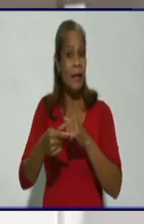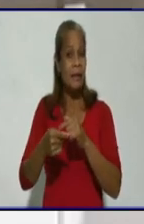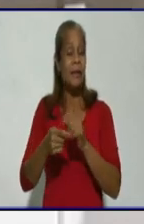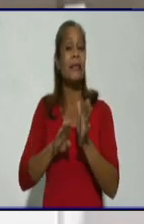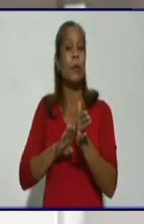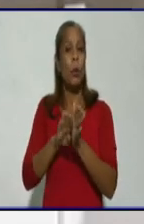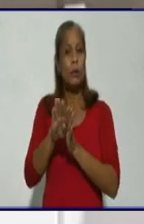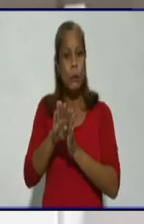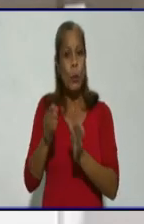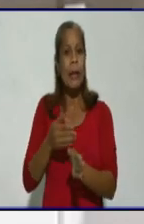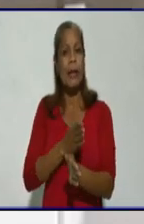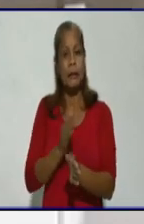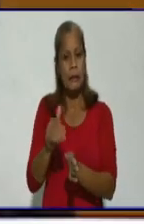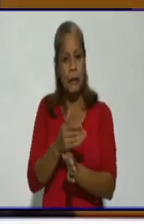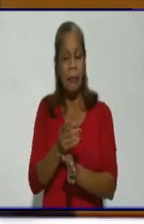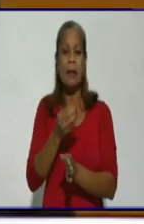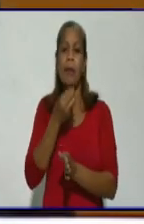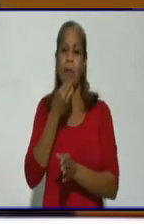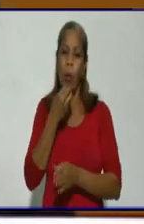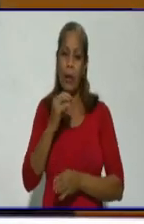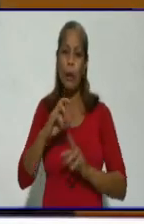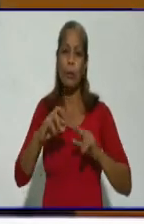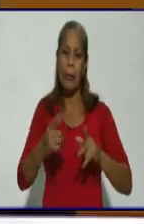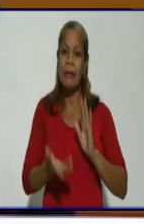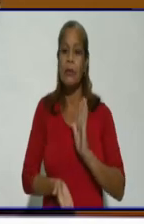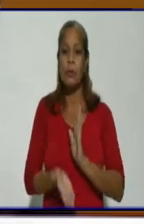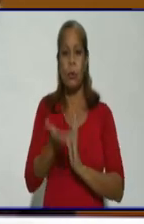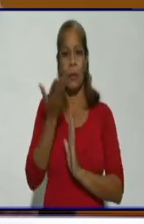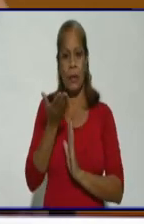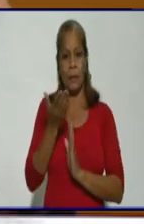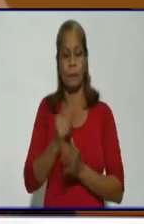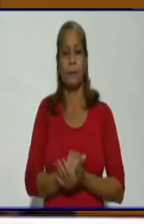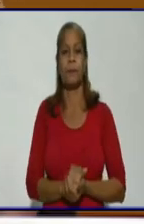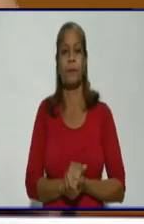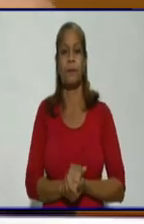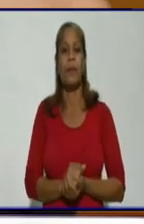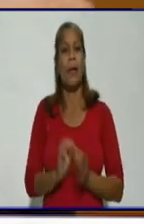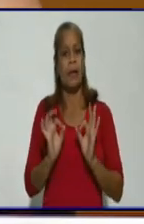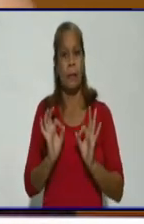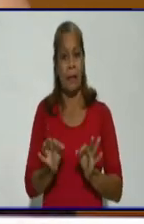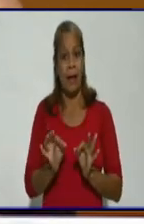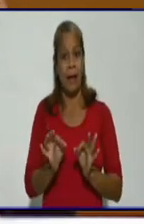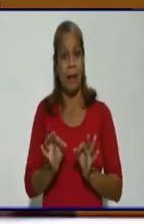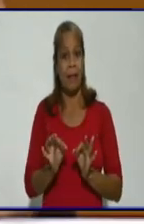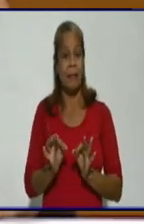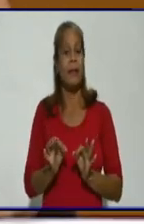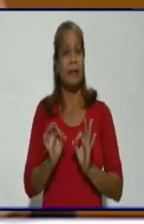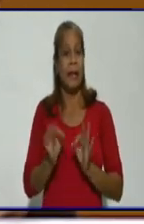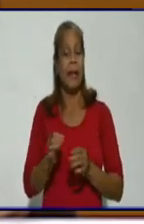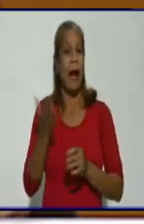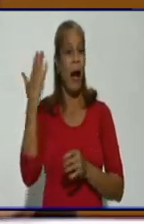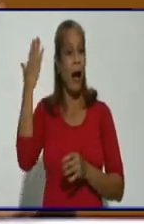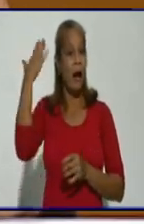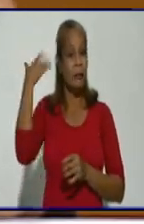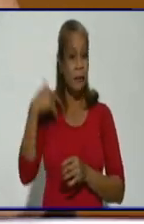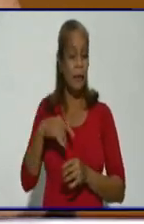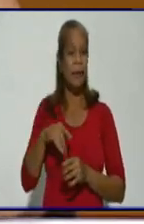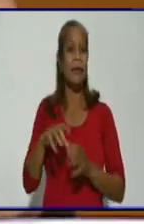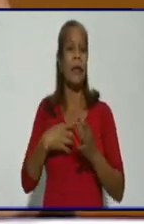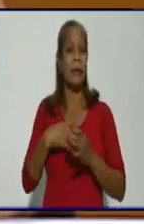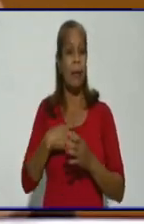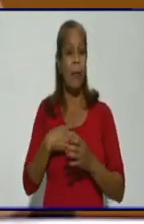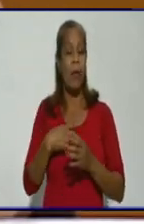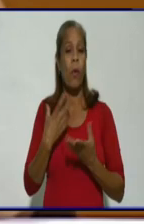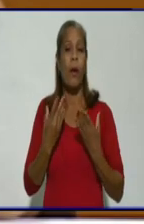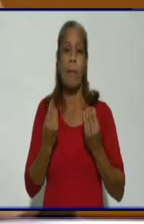es, Junel. La cifra es baja si lo comparamos, como bien tú dices, con cifras, los picos que llegamos a tener. Pero no estamos satisfechos.